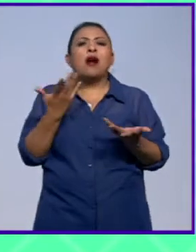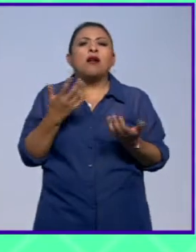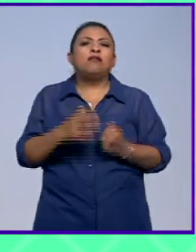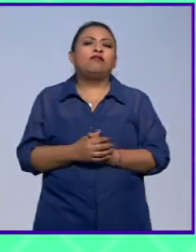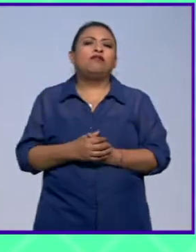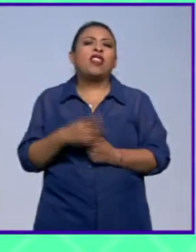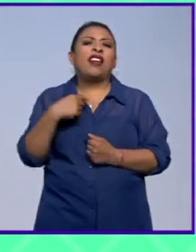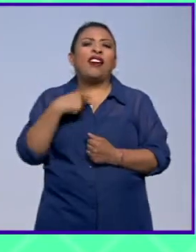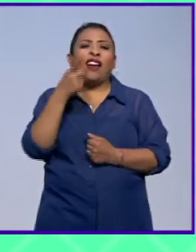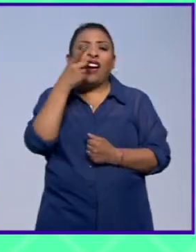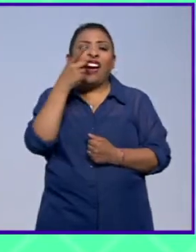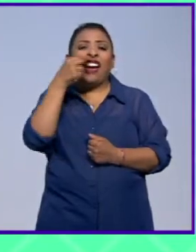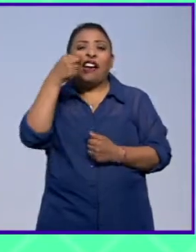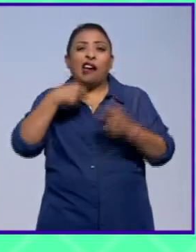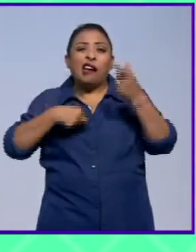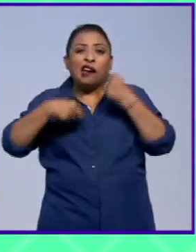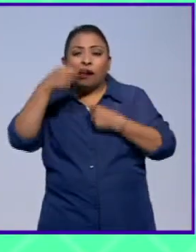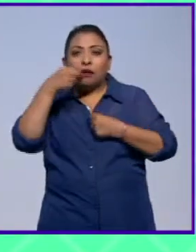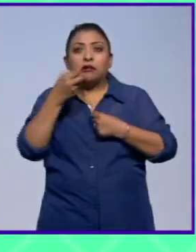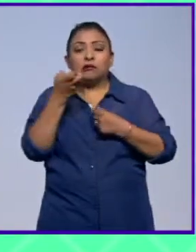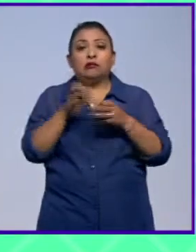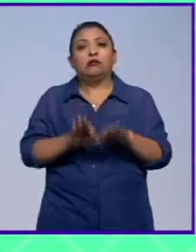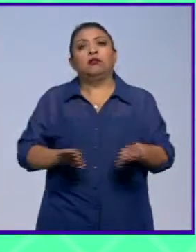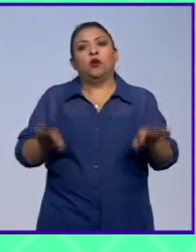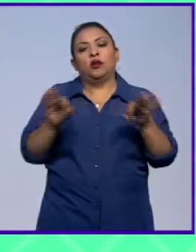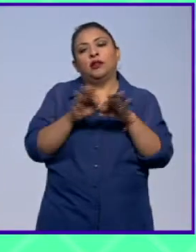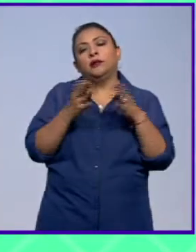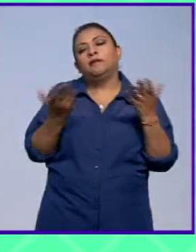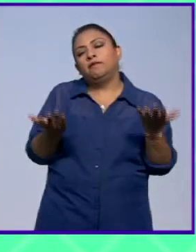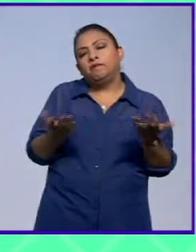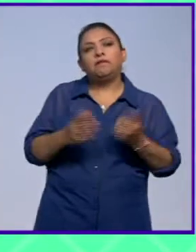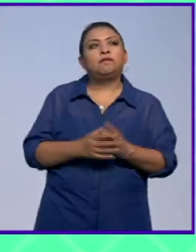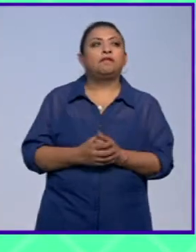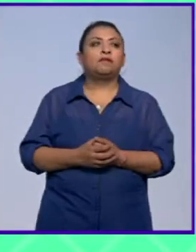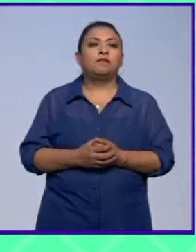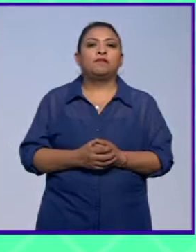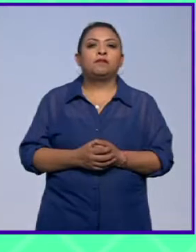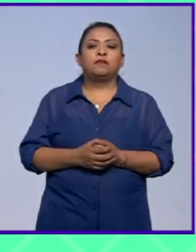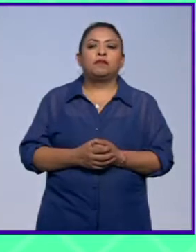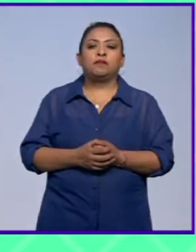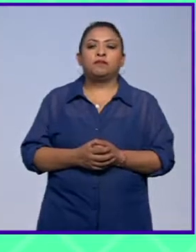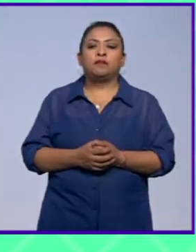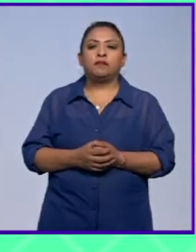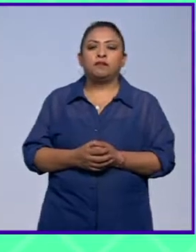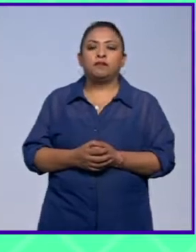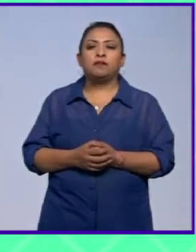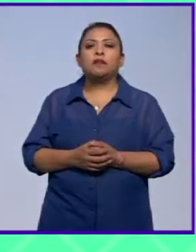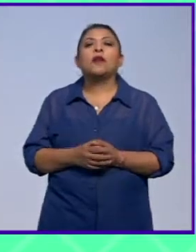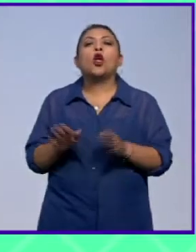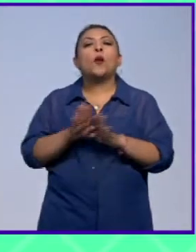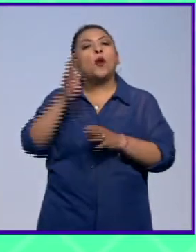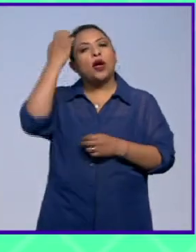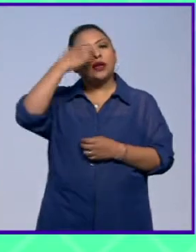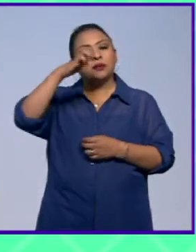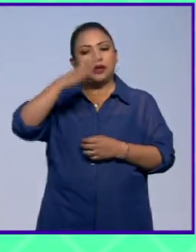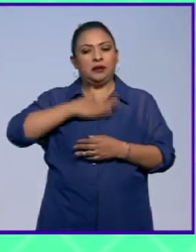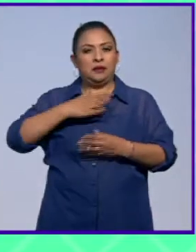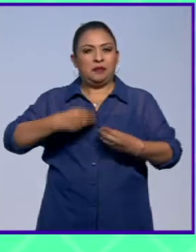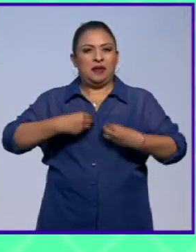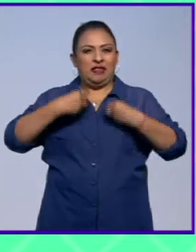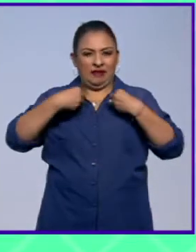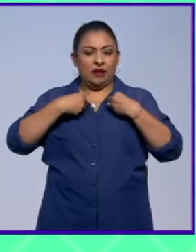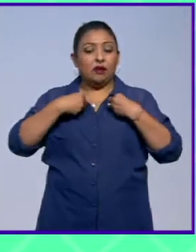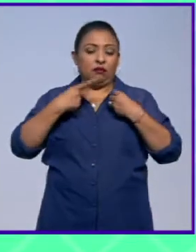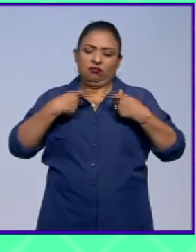dientes que son muy importantes. Entonces, digamos, es una experiencia autobiográfica